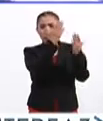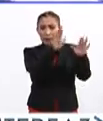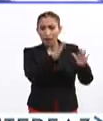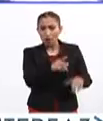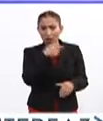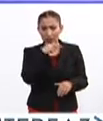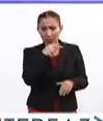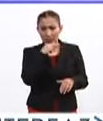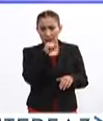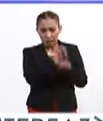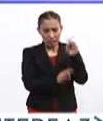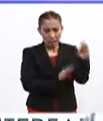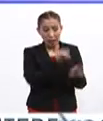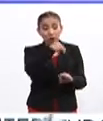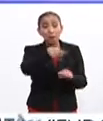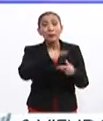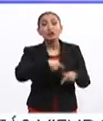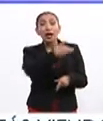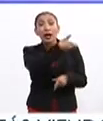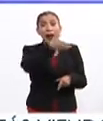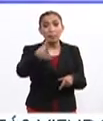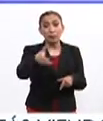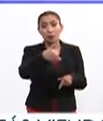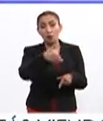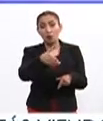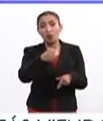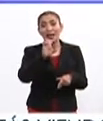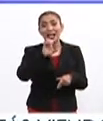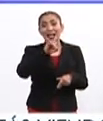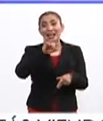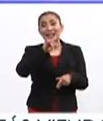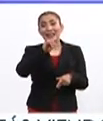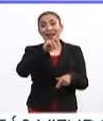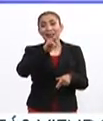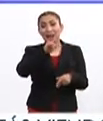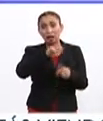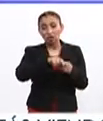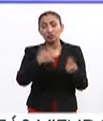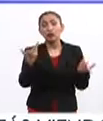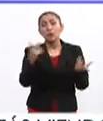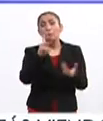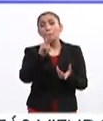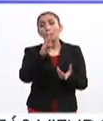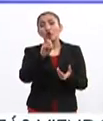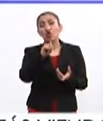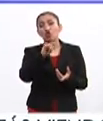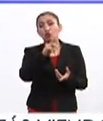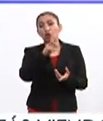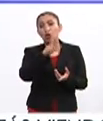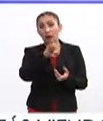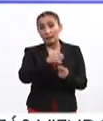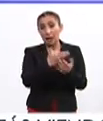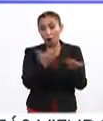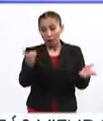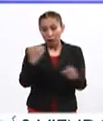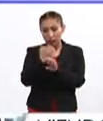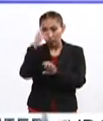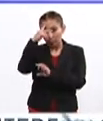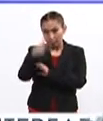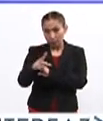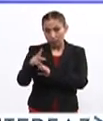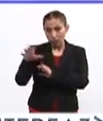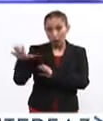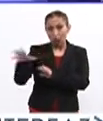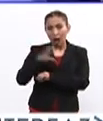son campesinos, ejidatarios, productores. Ahora en el Estado de México,